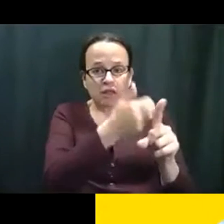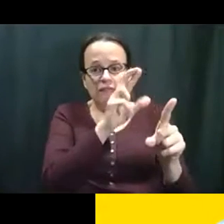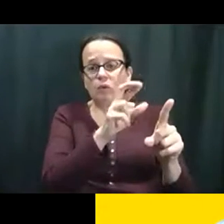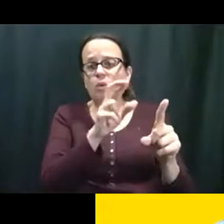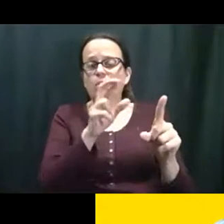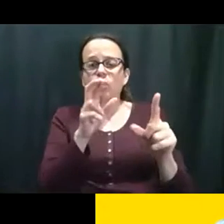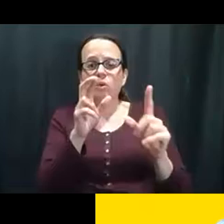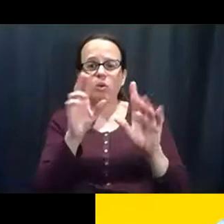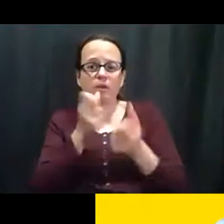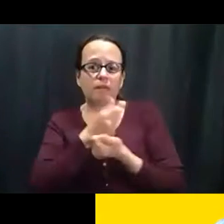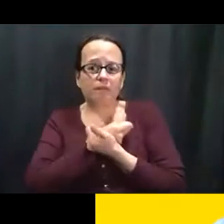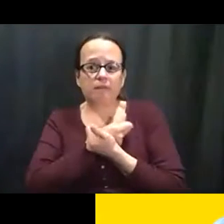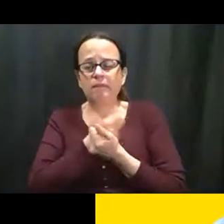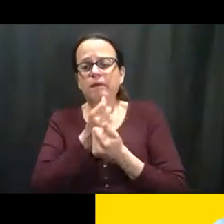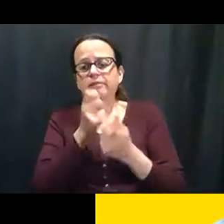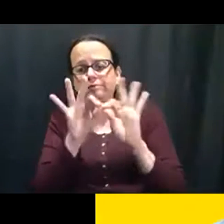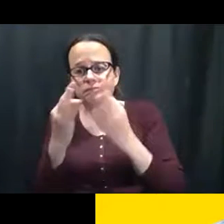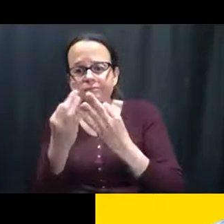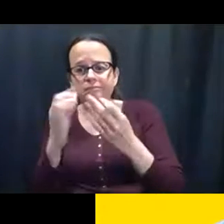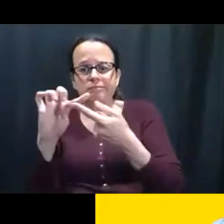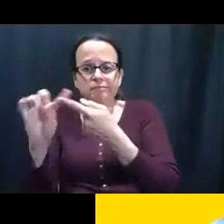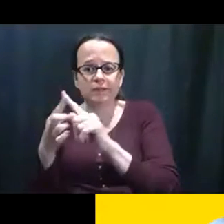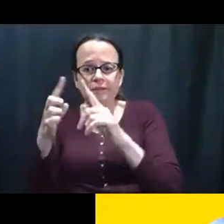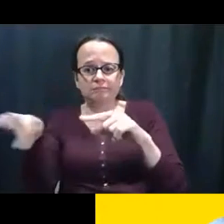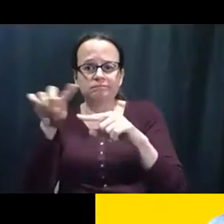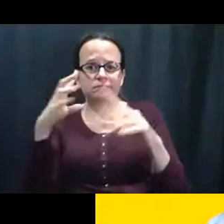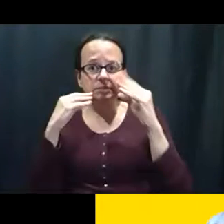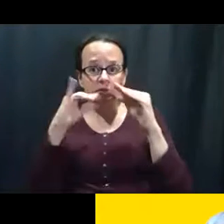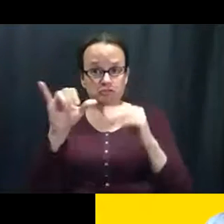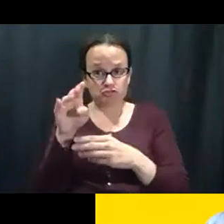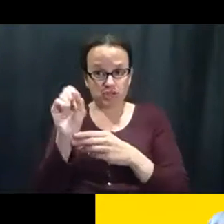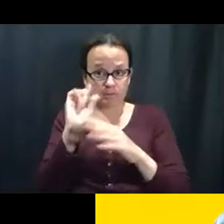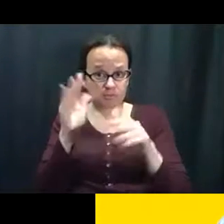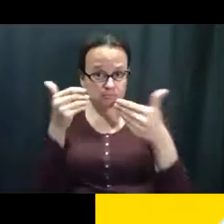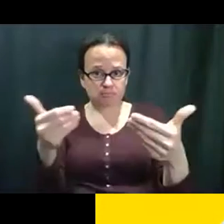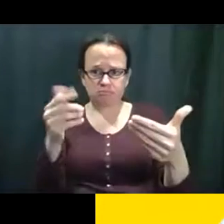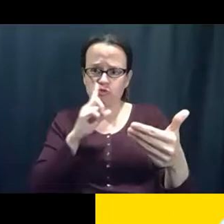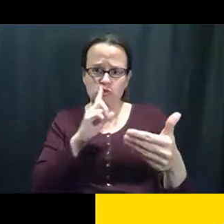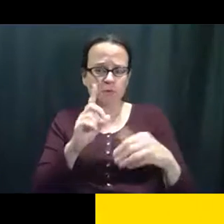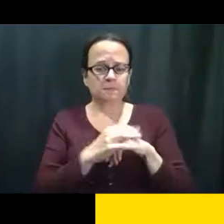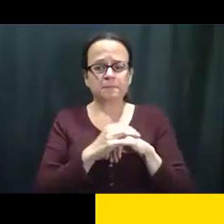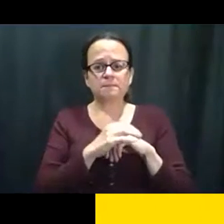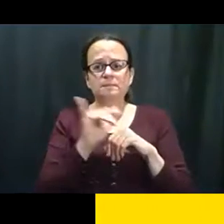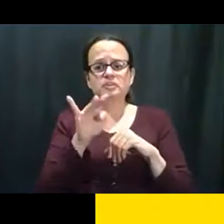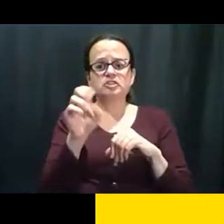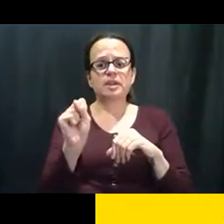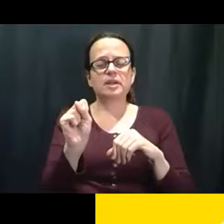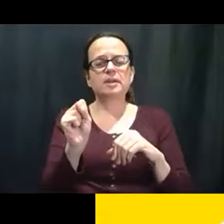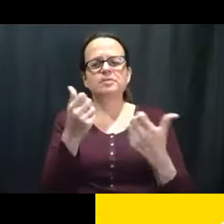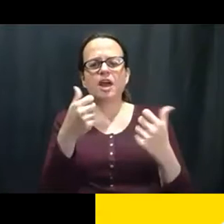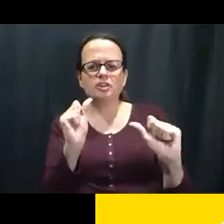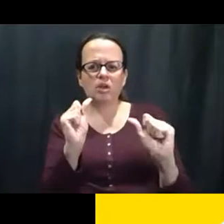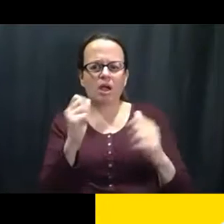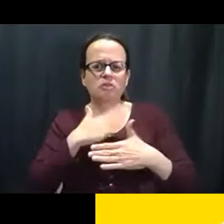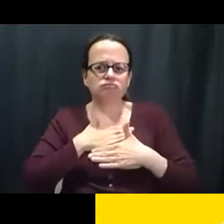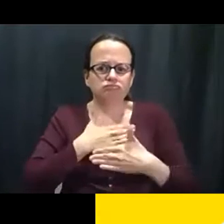mental. ¿Ustedes mismos o amistades o otra persona? James, ¿Quieren, quieren, quieren empezar? Sí, gracias, gracias,